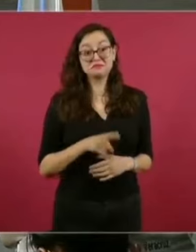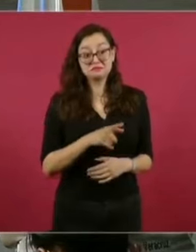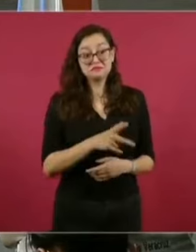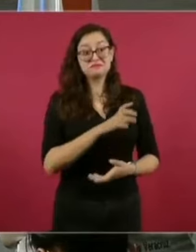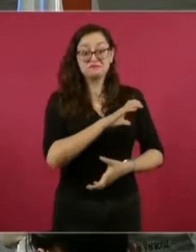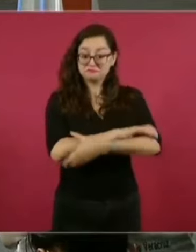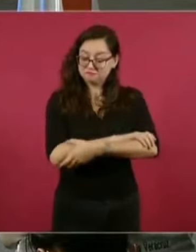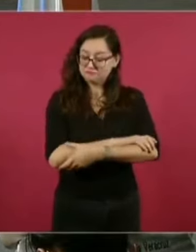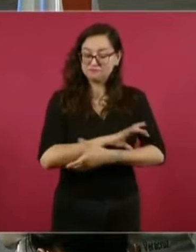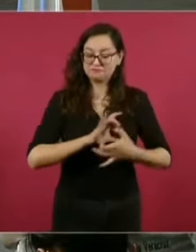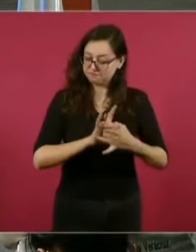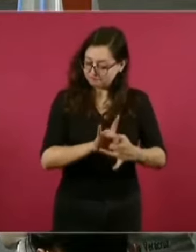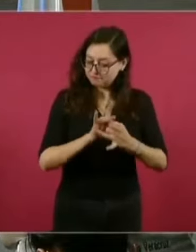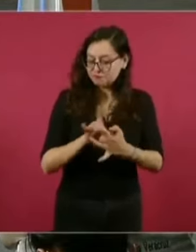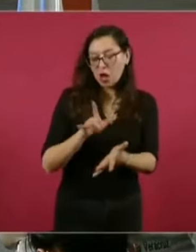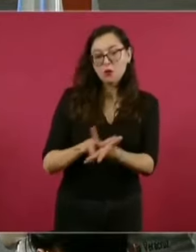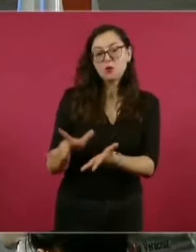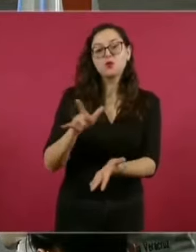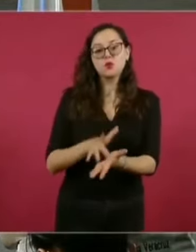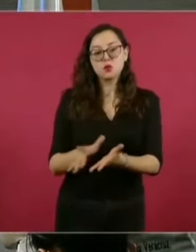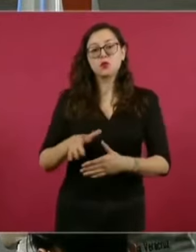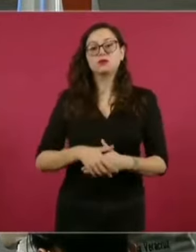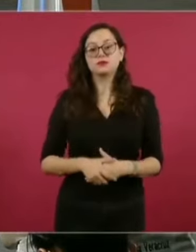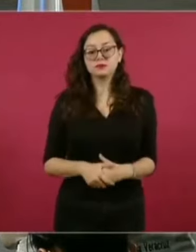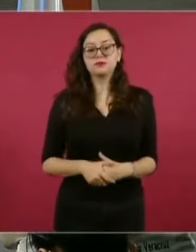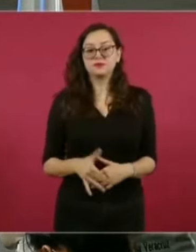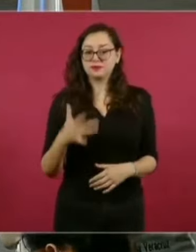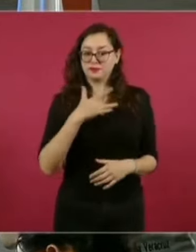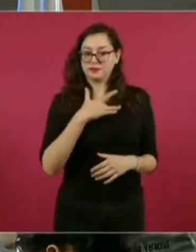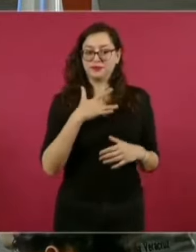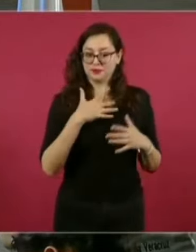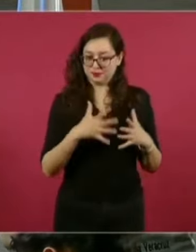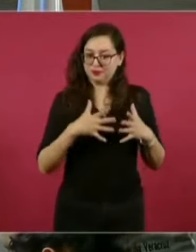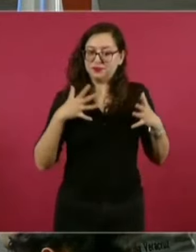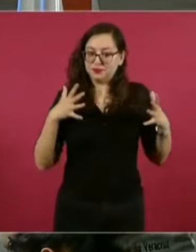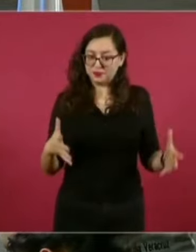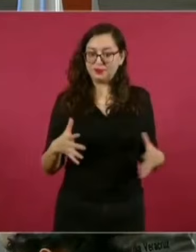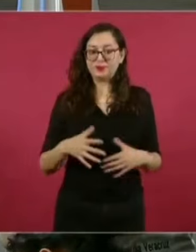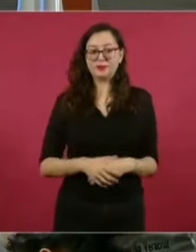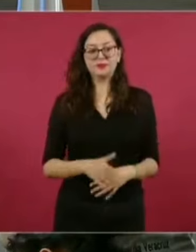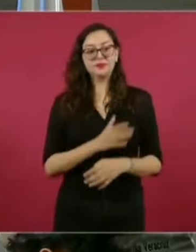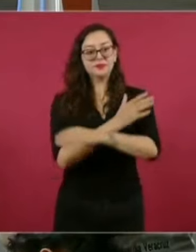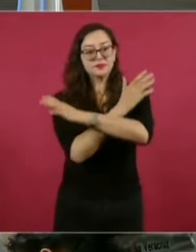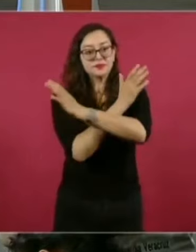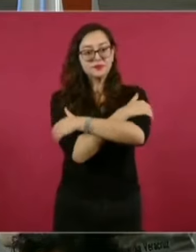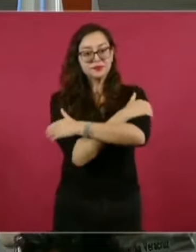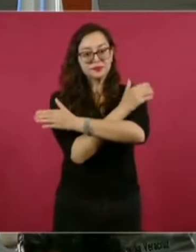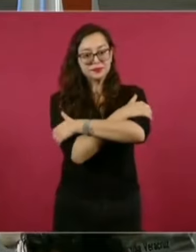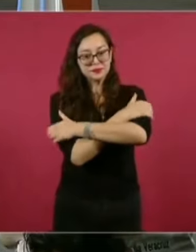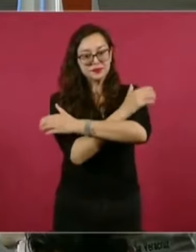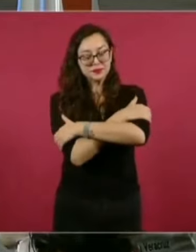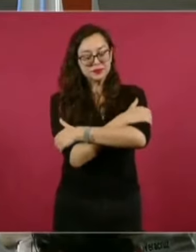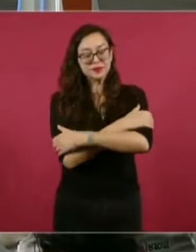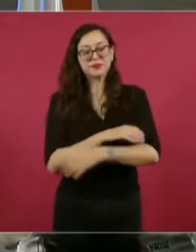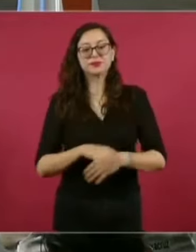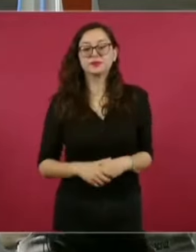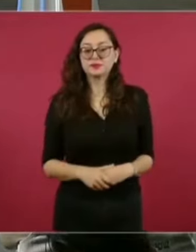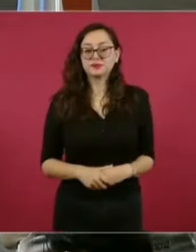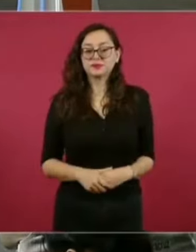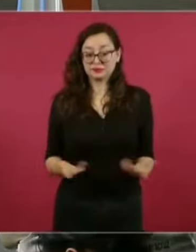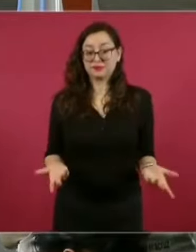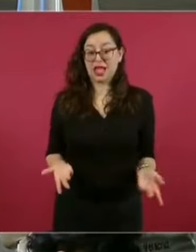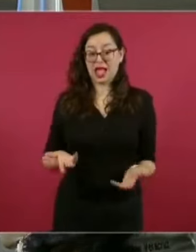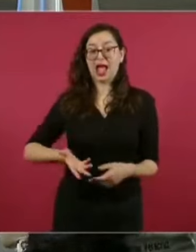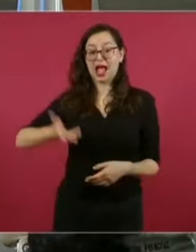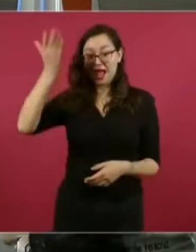generosa. Un abrazo. Entonces, así